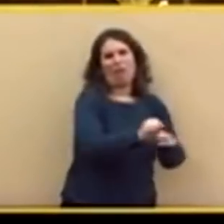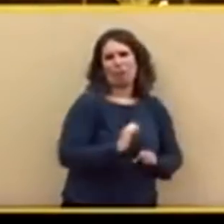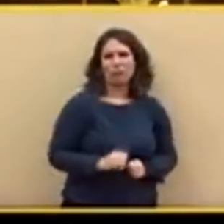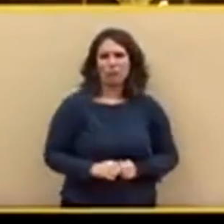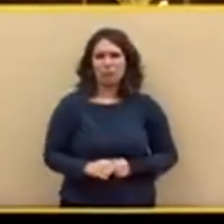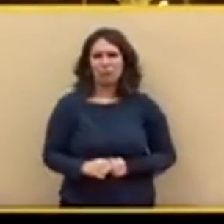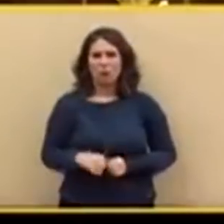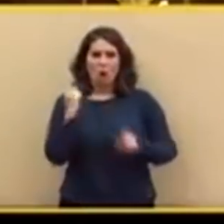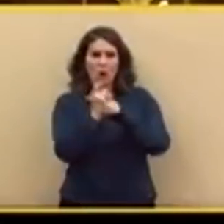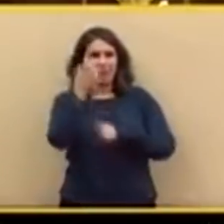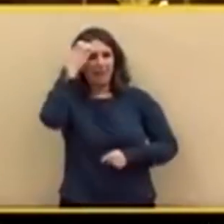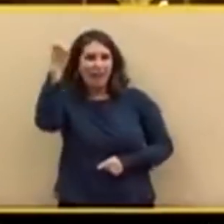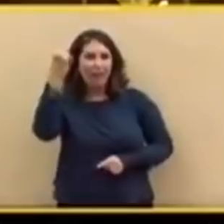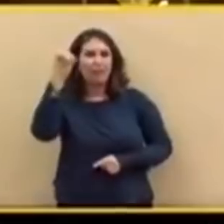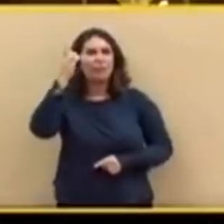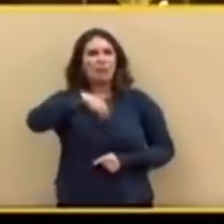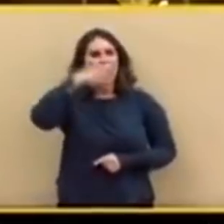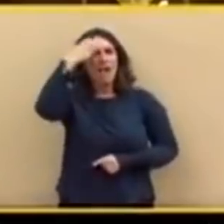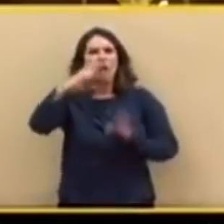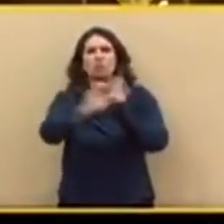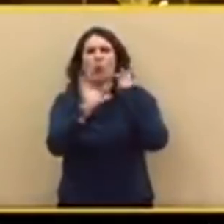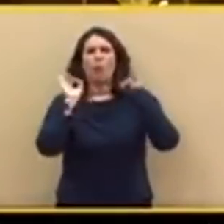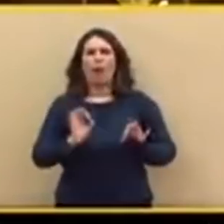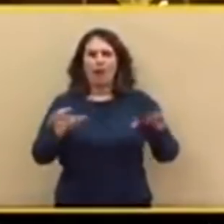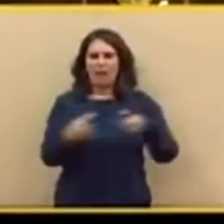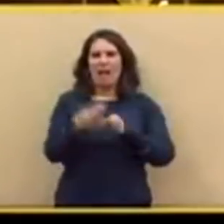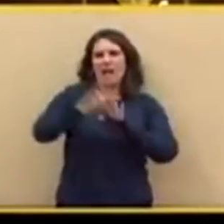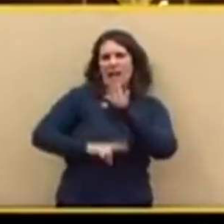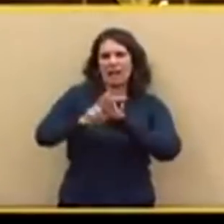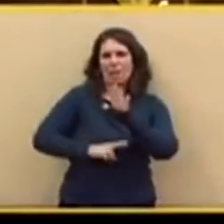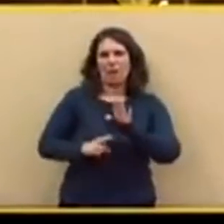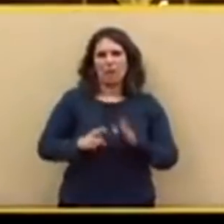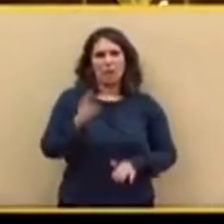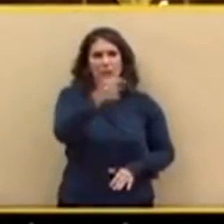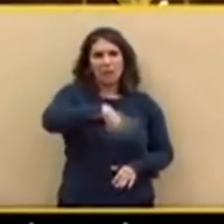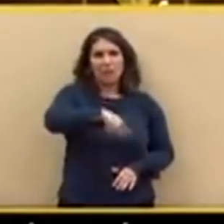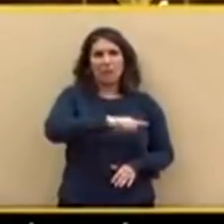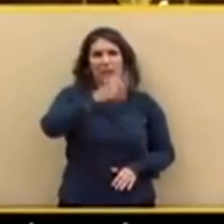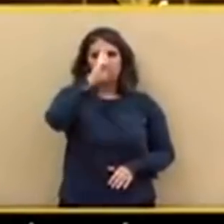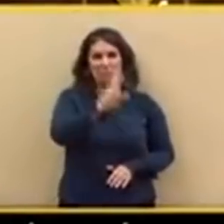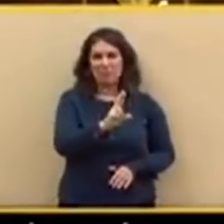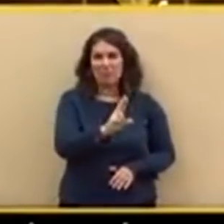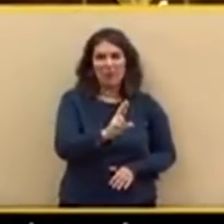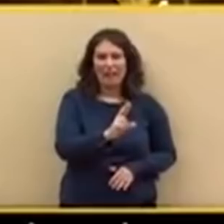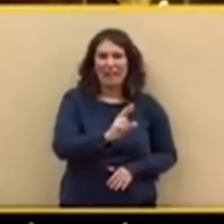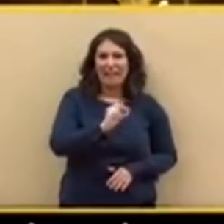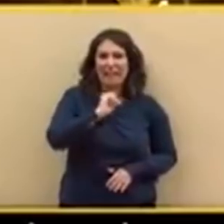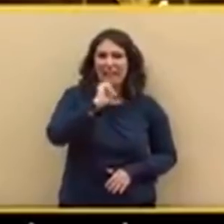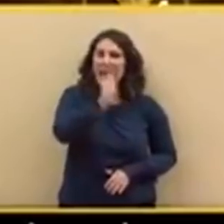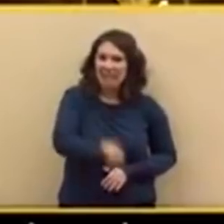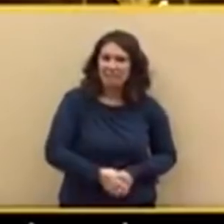constitucional, a la que tienen ustedes el mismo respeto que a la soberanía, es decir, ninguno.